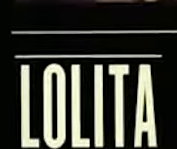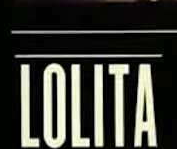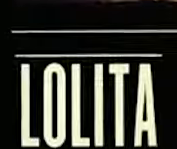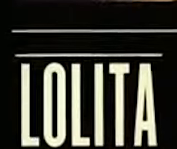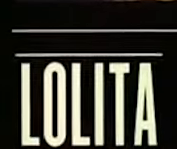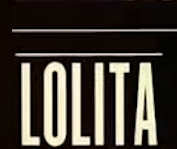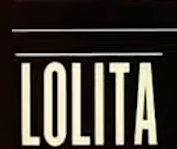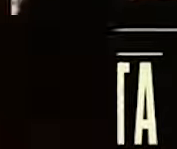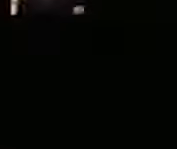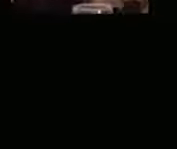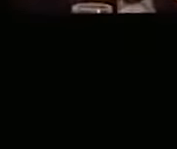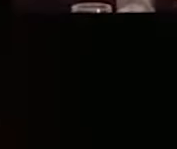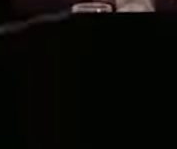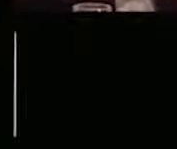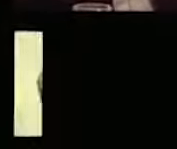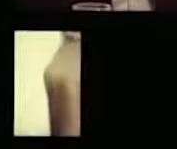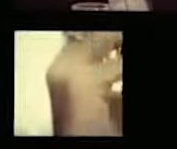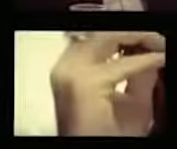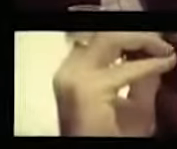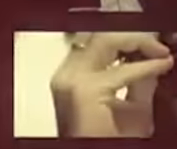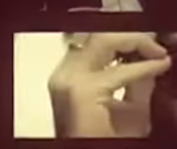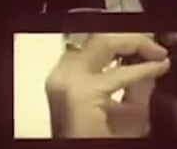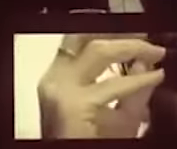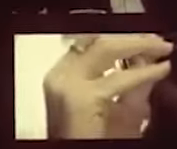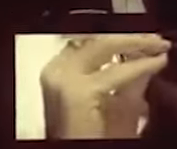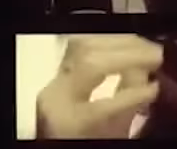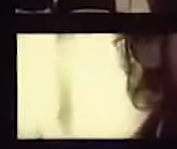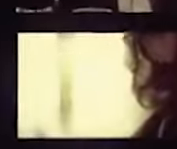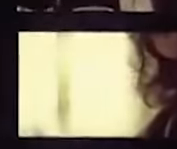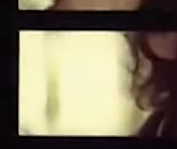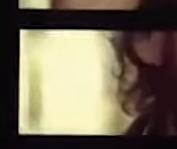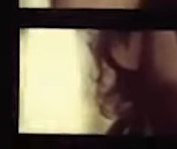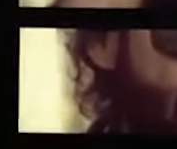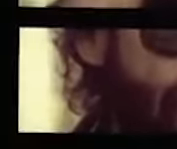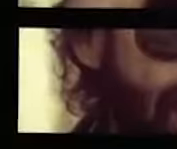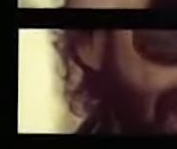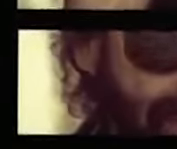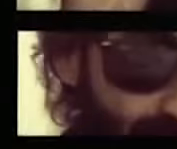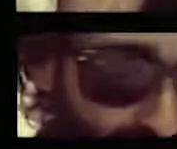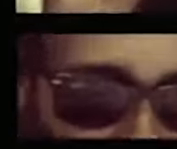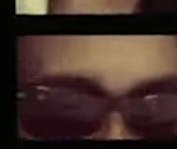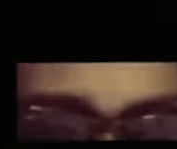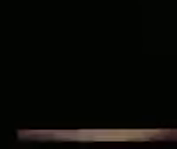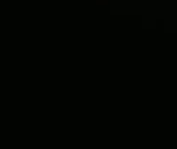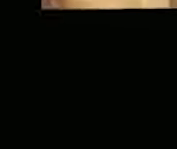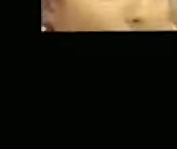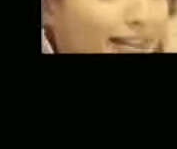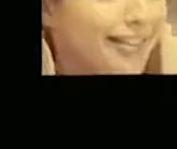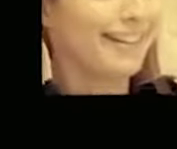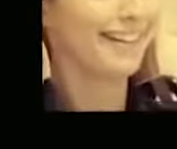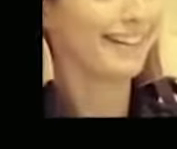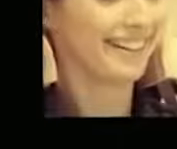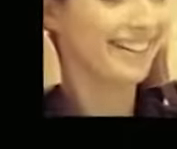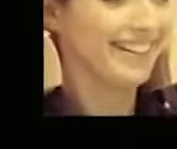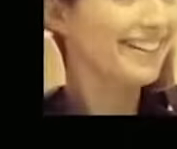alrededor a una persona con discapacidad? su capacidad de superación para vencer las dificultades y su ánimo para llevar adelante su propio